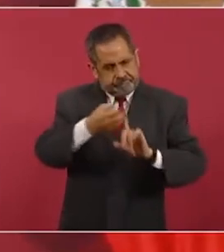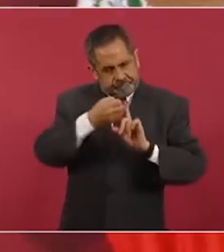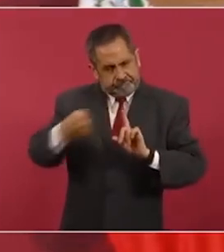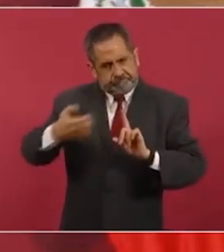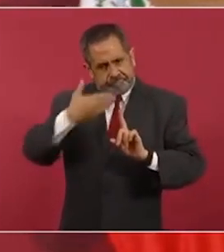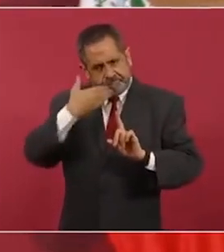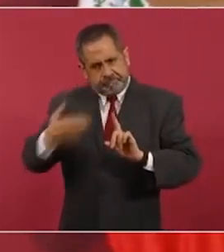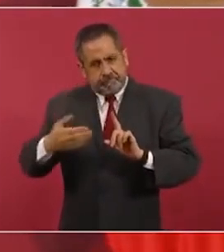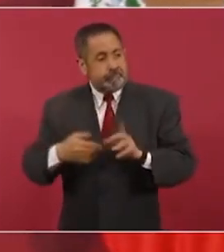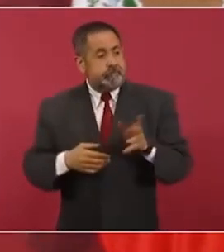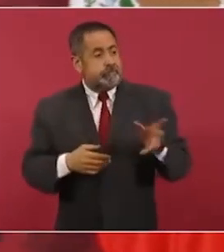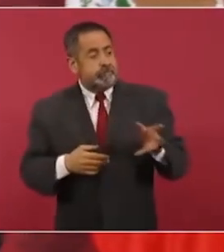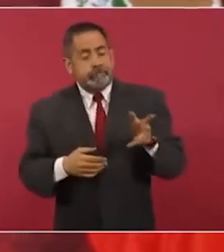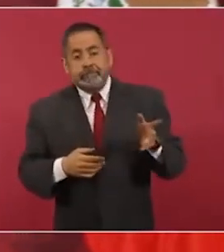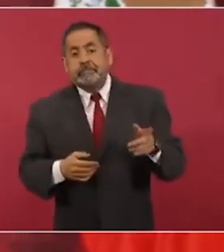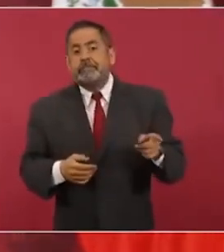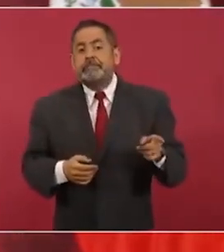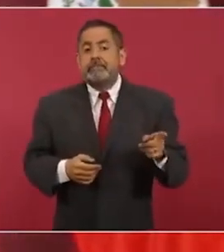pues no hay más que